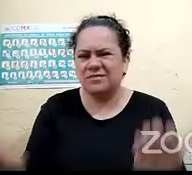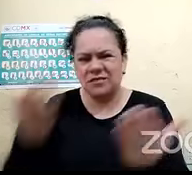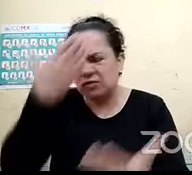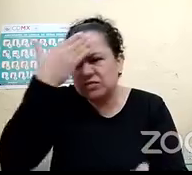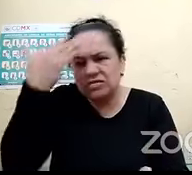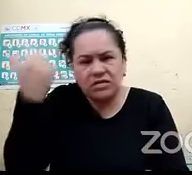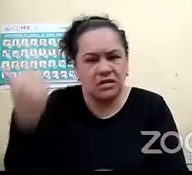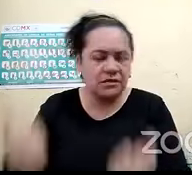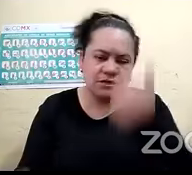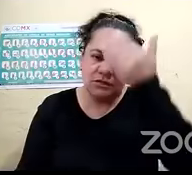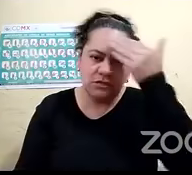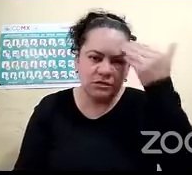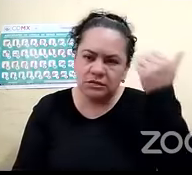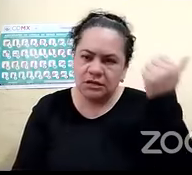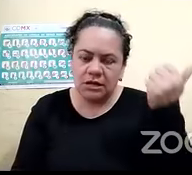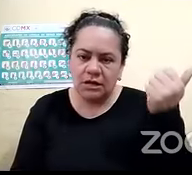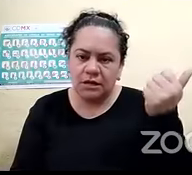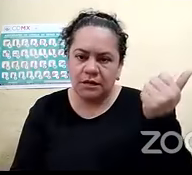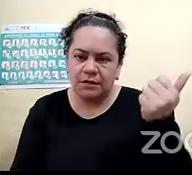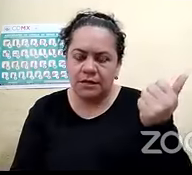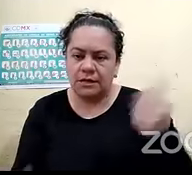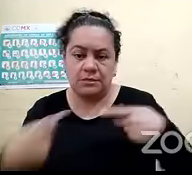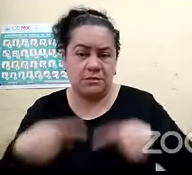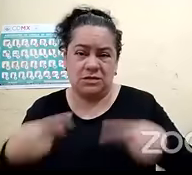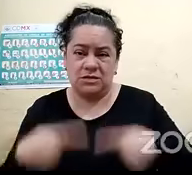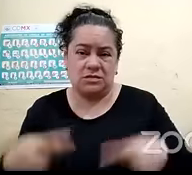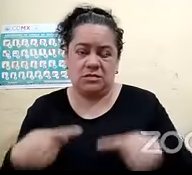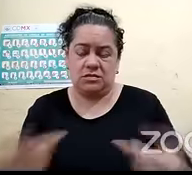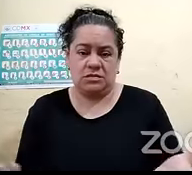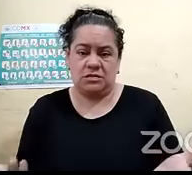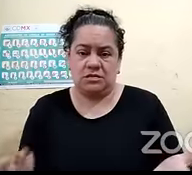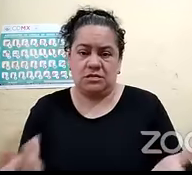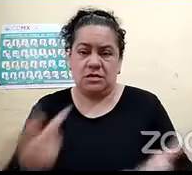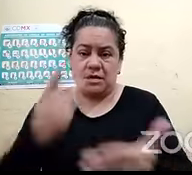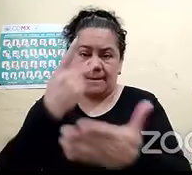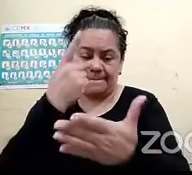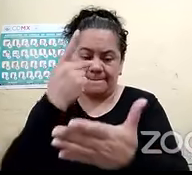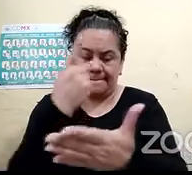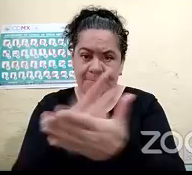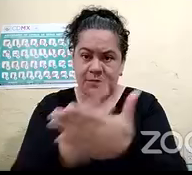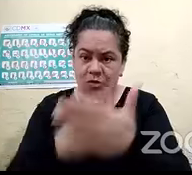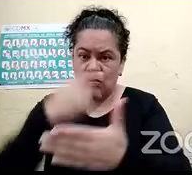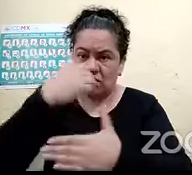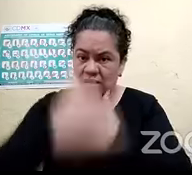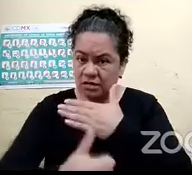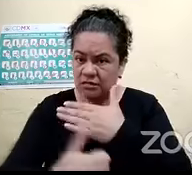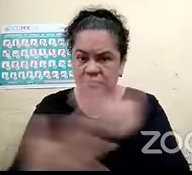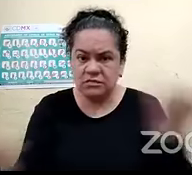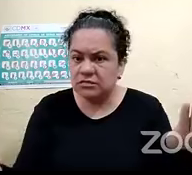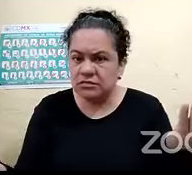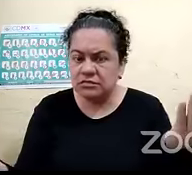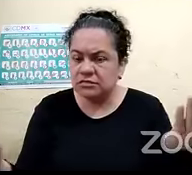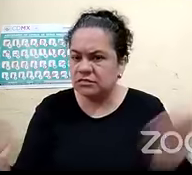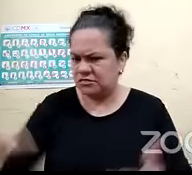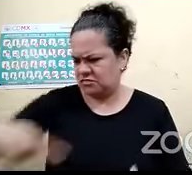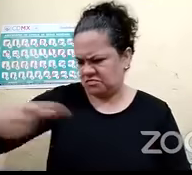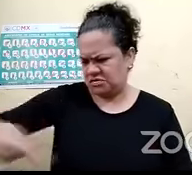proyectos de ese de esa naturaleza que pueda ser para nosotros de de gran ayuda